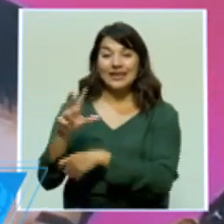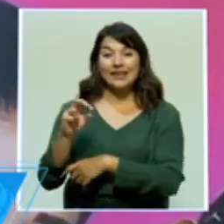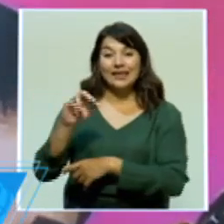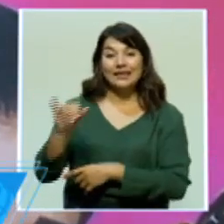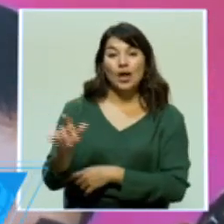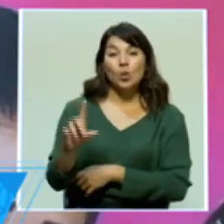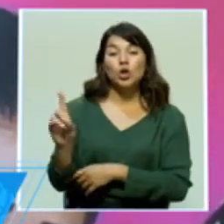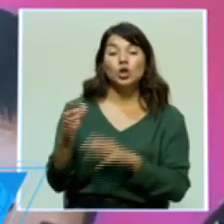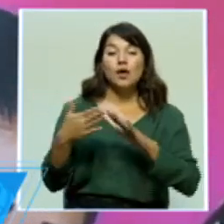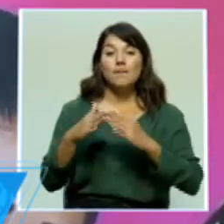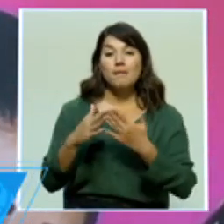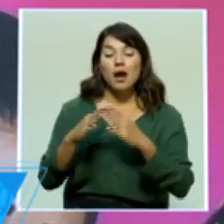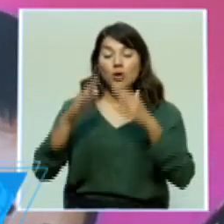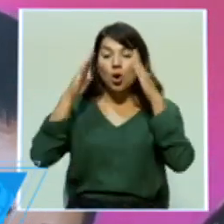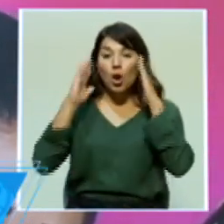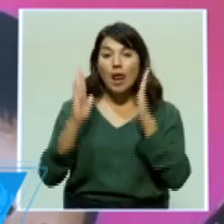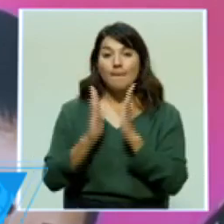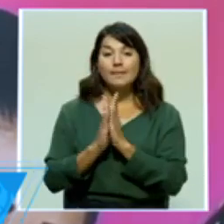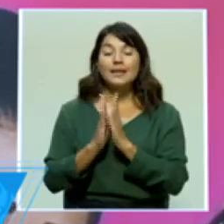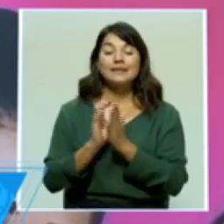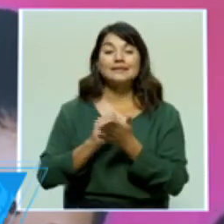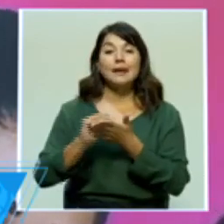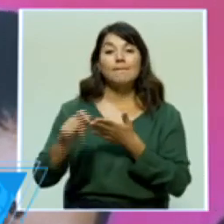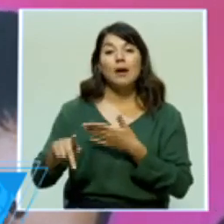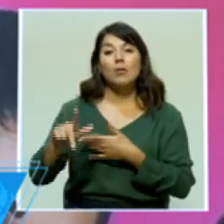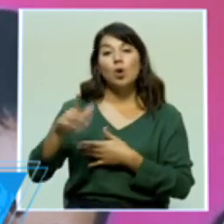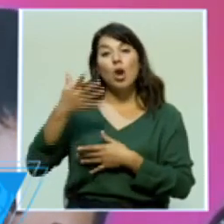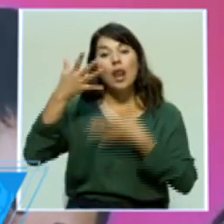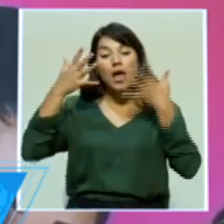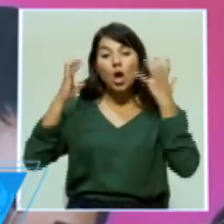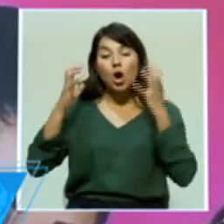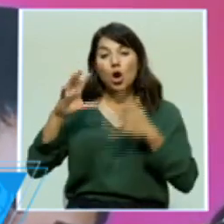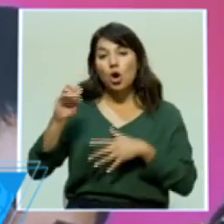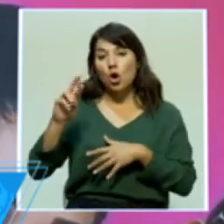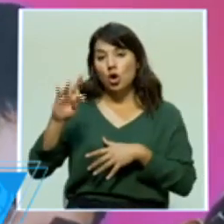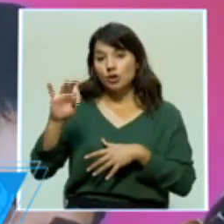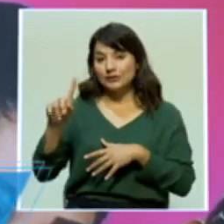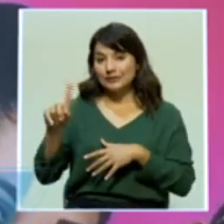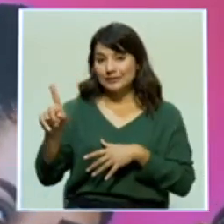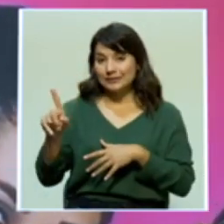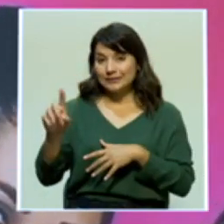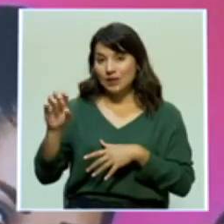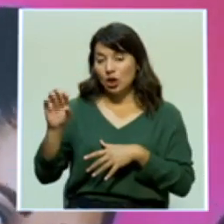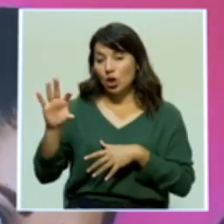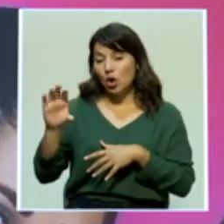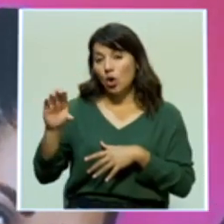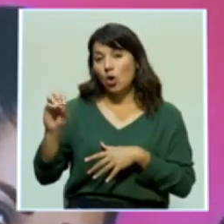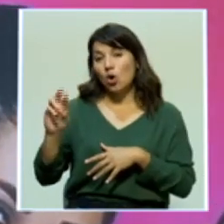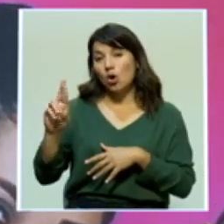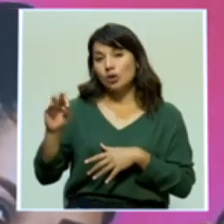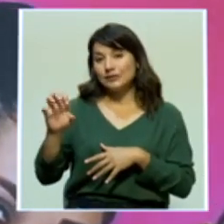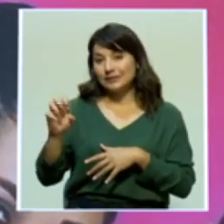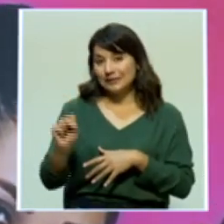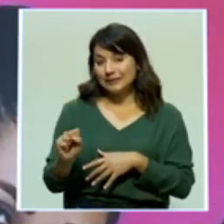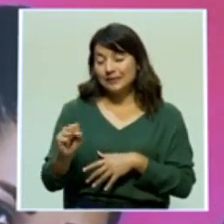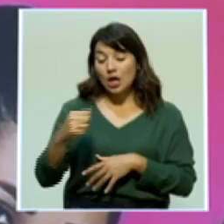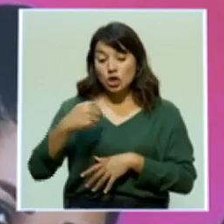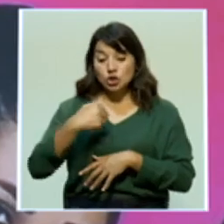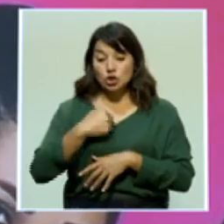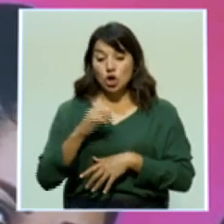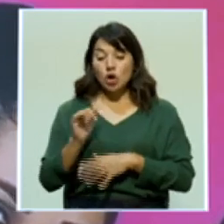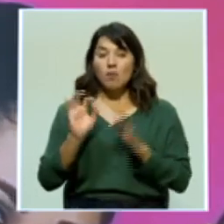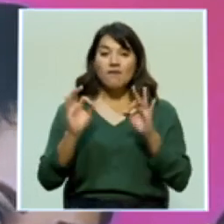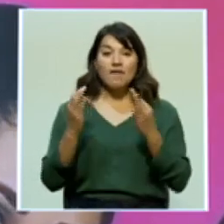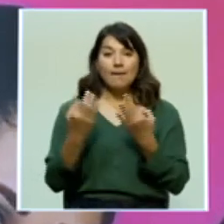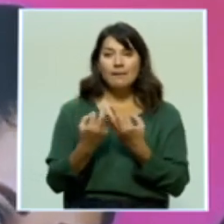Barrio La Virgen, en San Pablo de León Cortés, desde el Día de los Hechos. En lo personal y como familia hemos insistido en que se debe